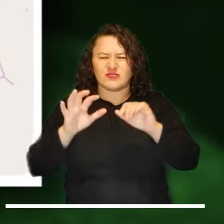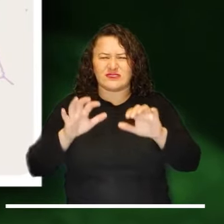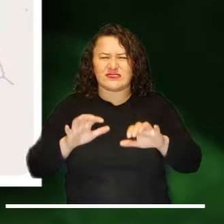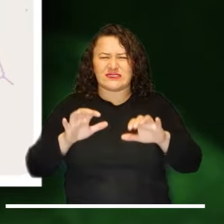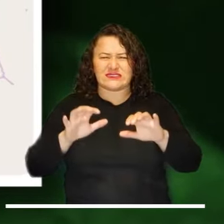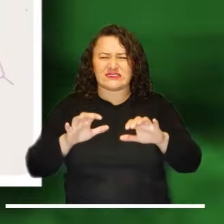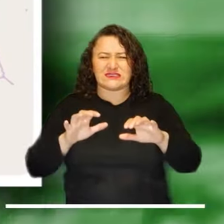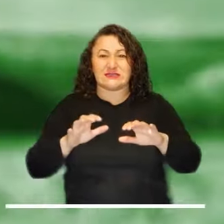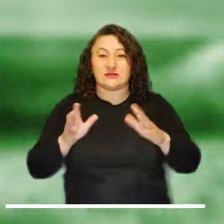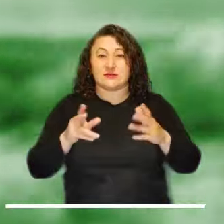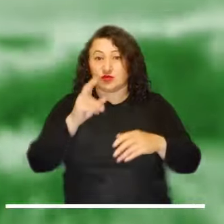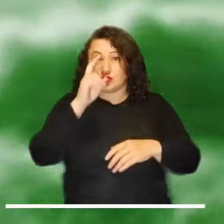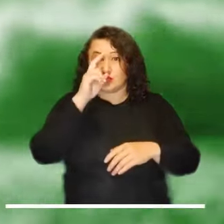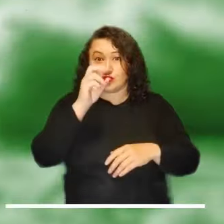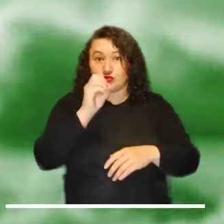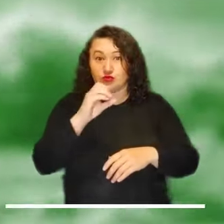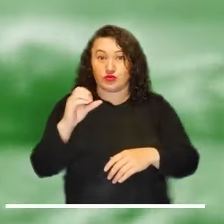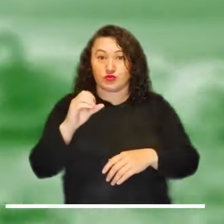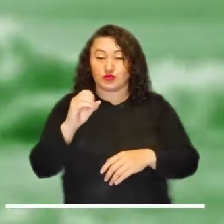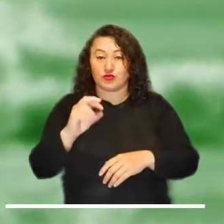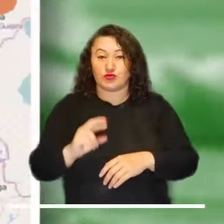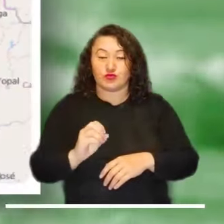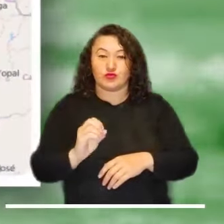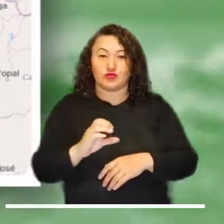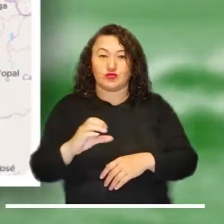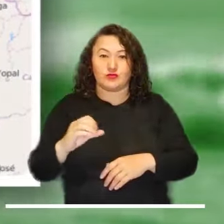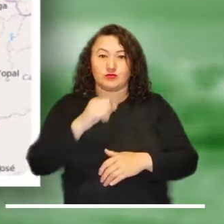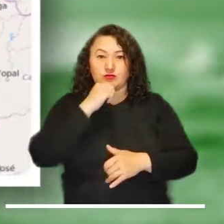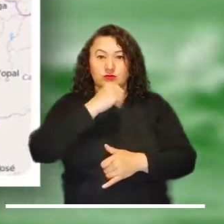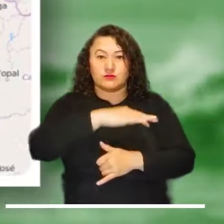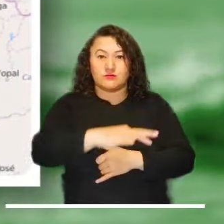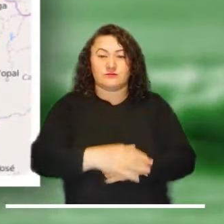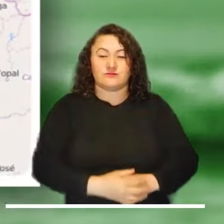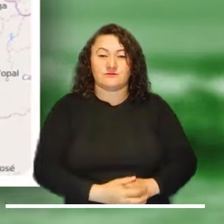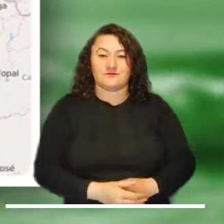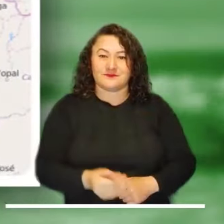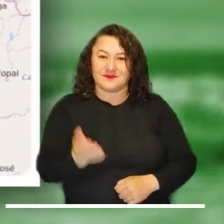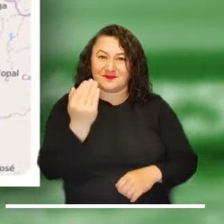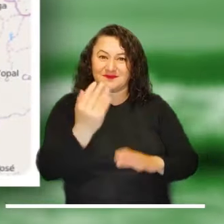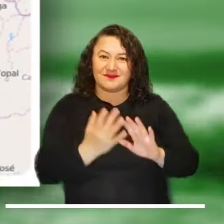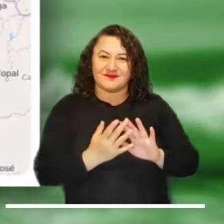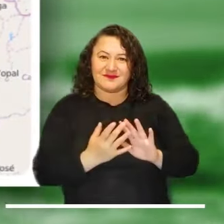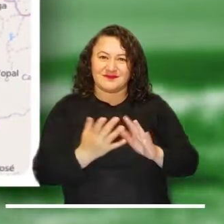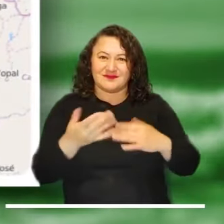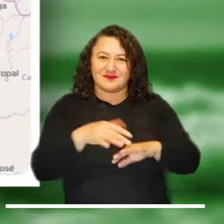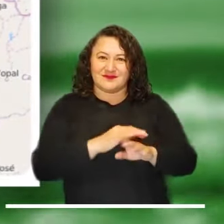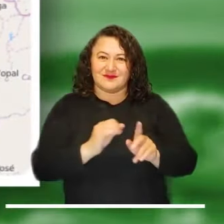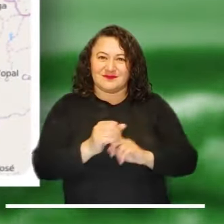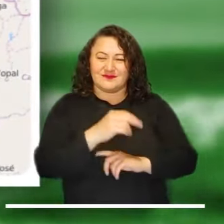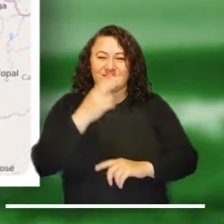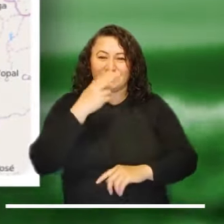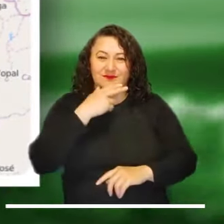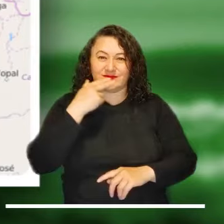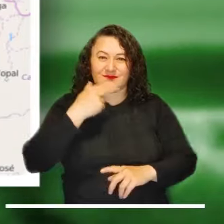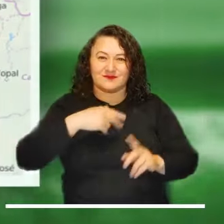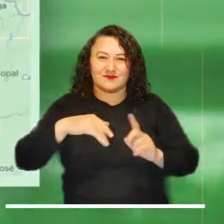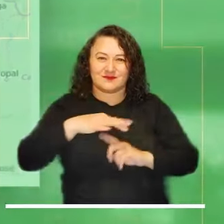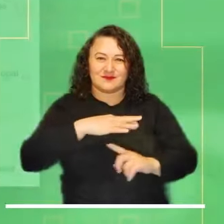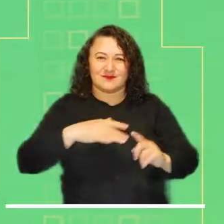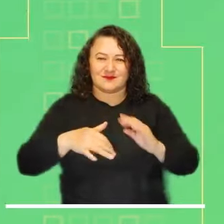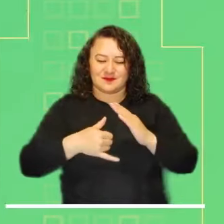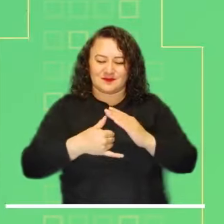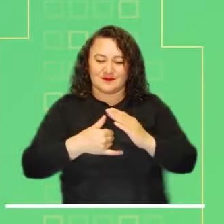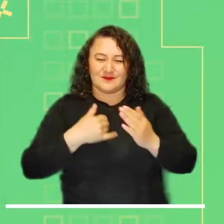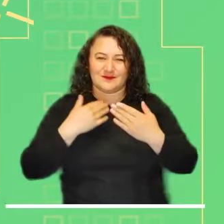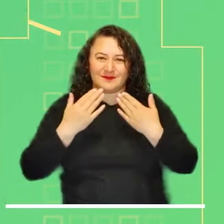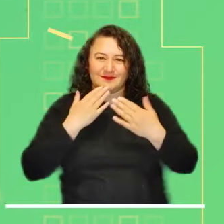naranja en la cuenca del Pacífico colombiano por tiempo lluvioso y en la zona noroccidental y suroccidental del mar Caribe.